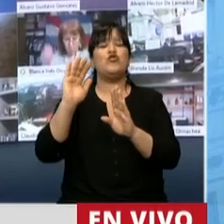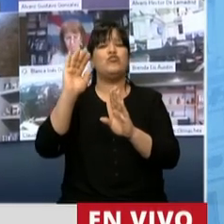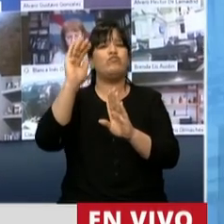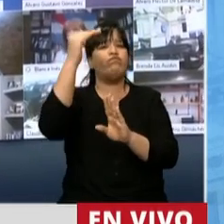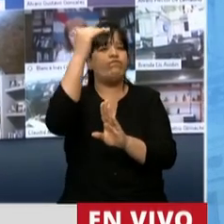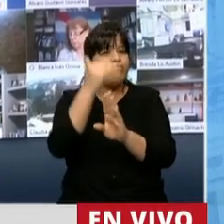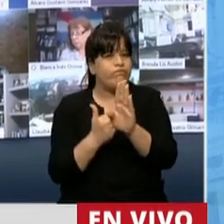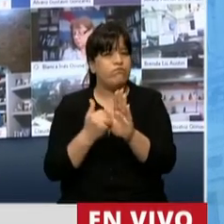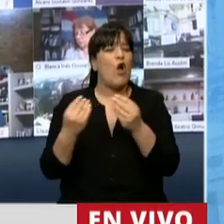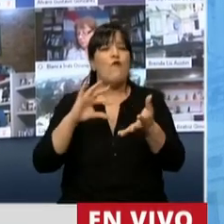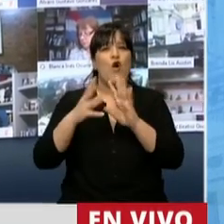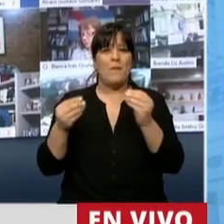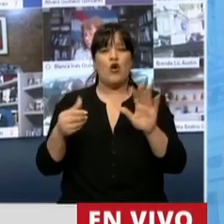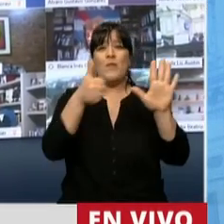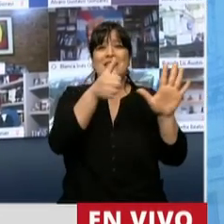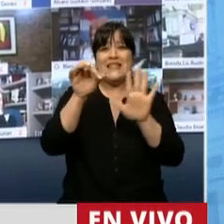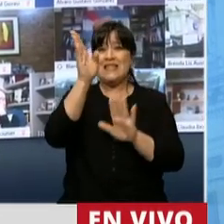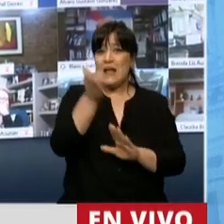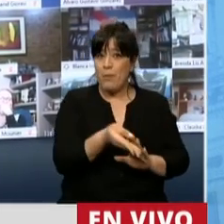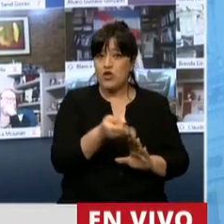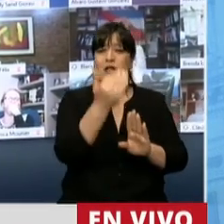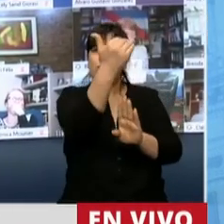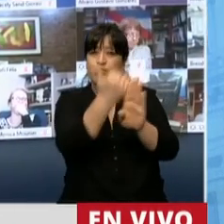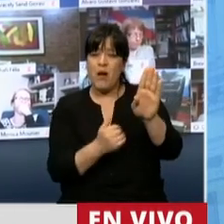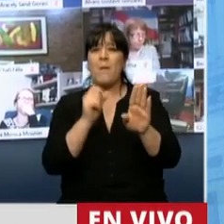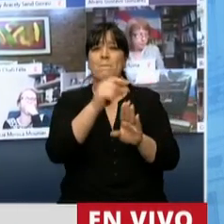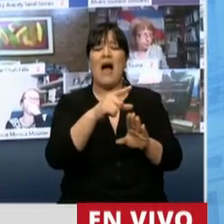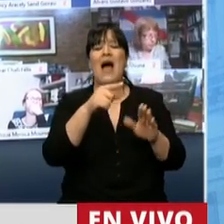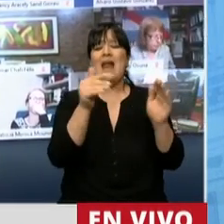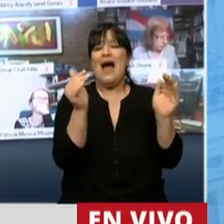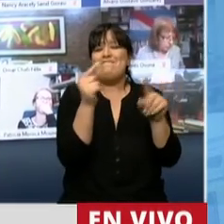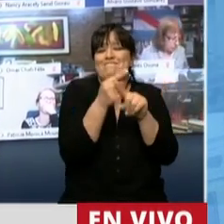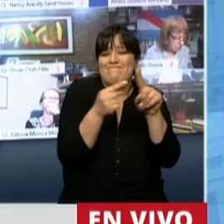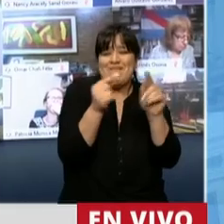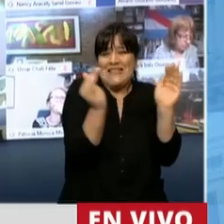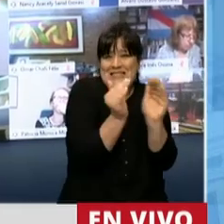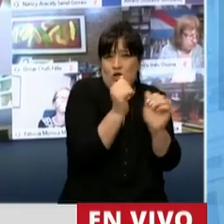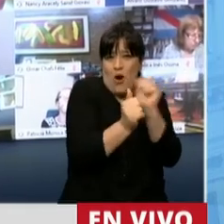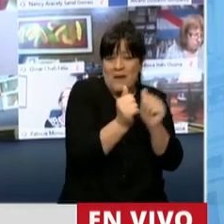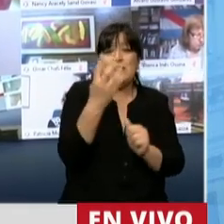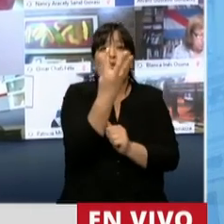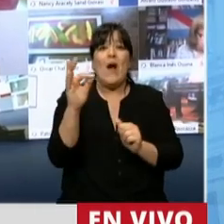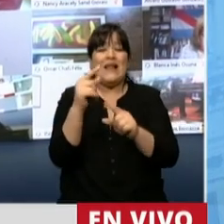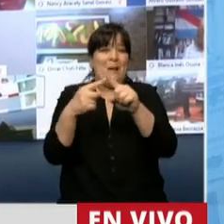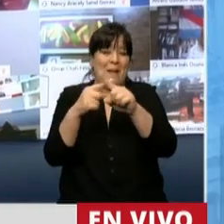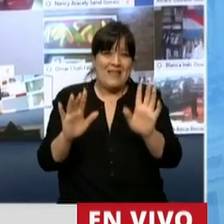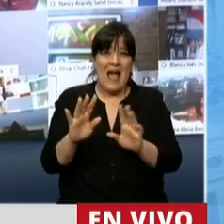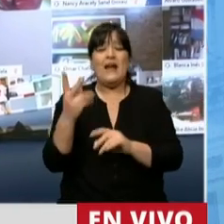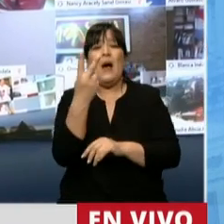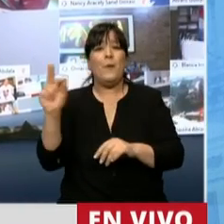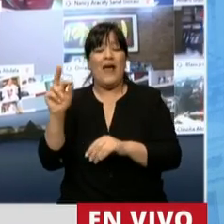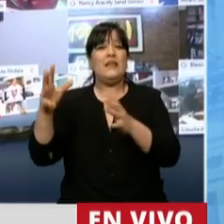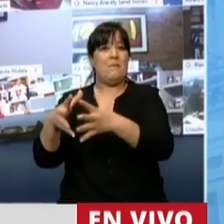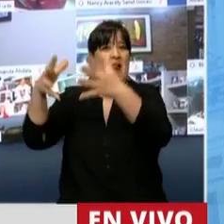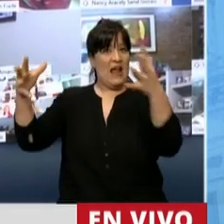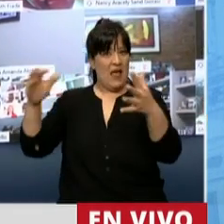con el siguiente esquema 60% de reducción para micros y pequeñas empresas 40% para empresas medianas 20% para grandes